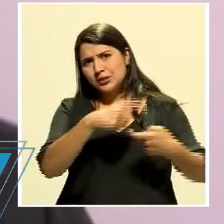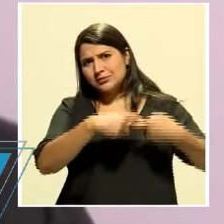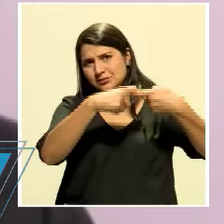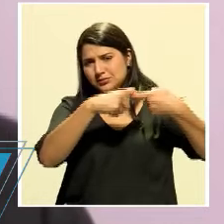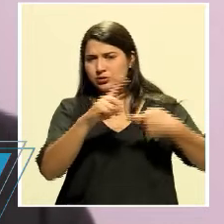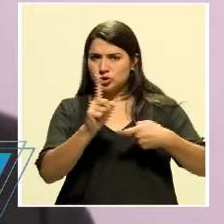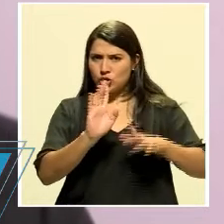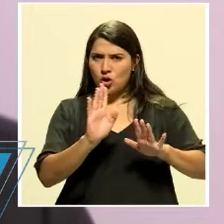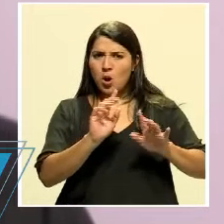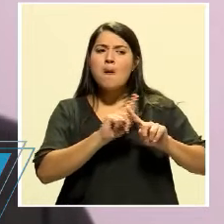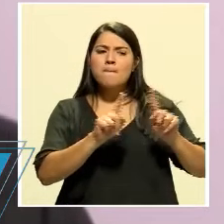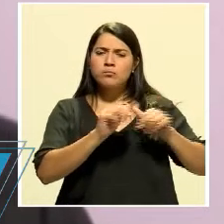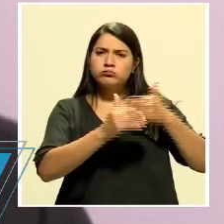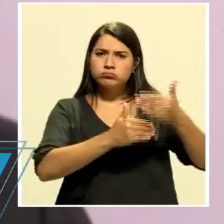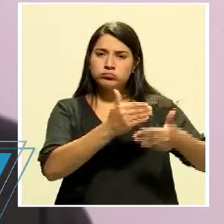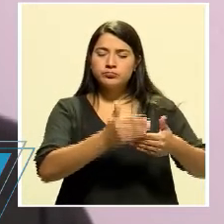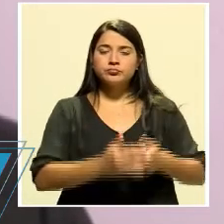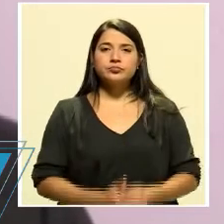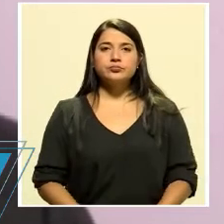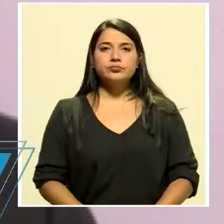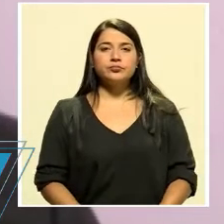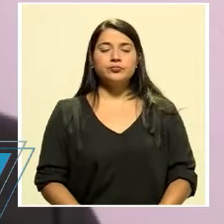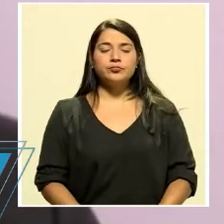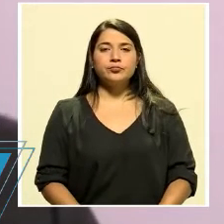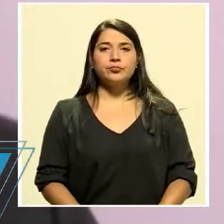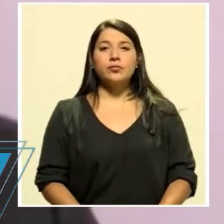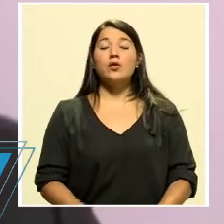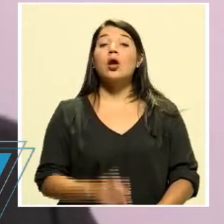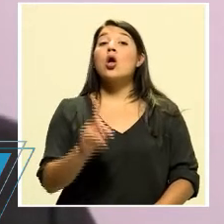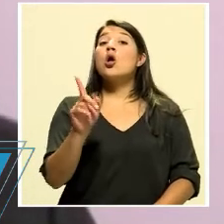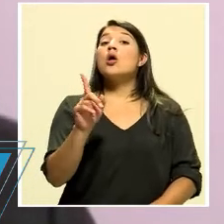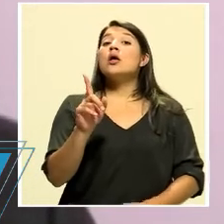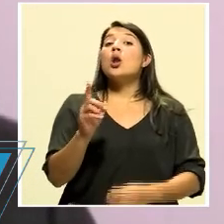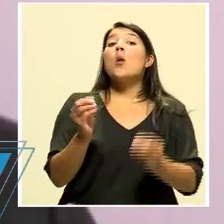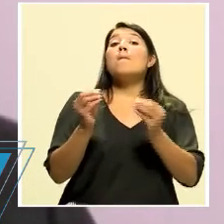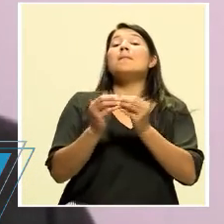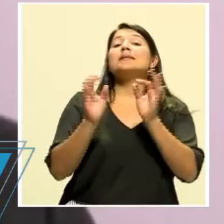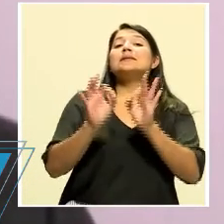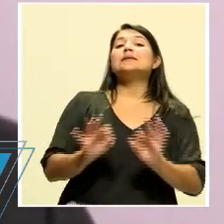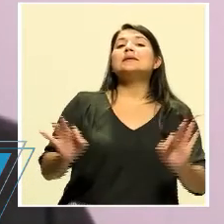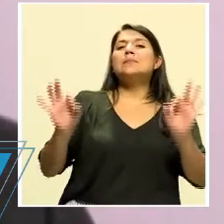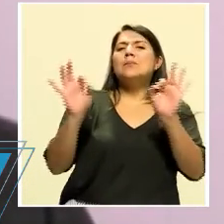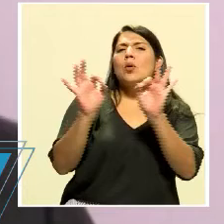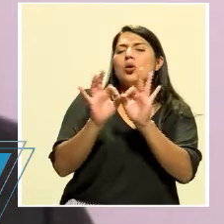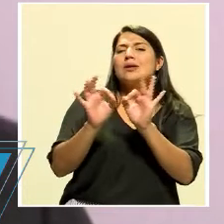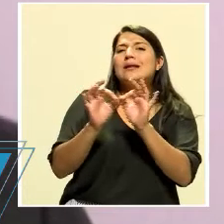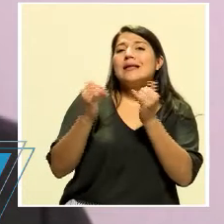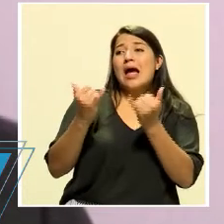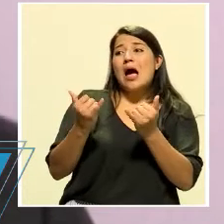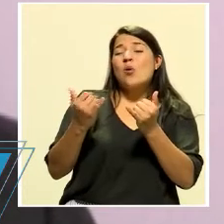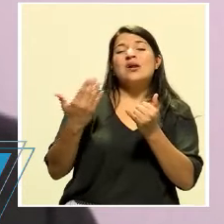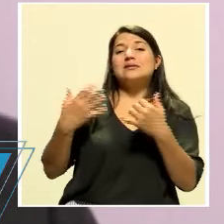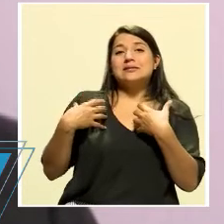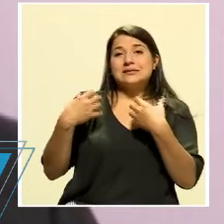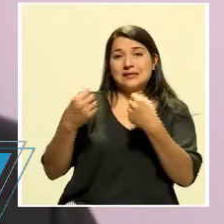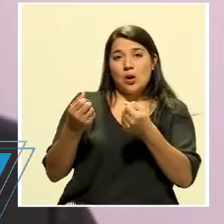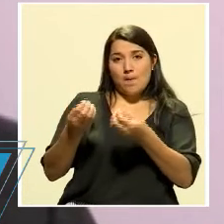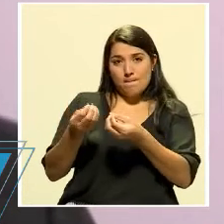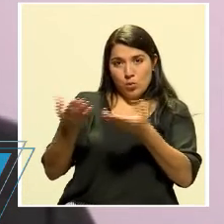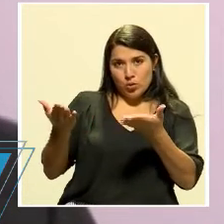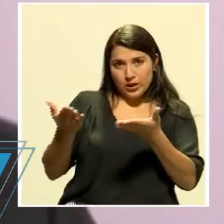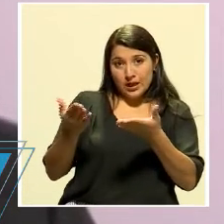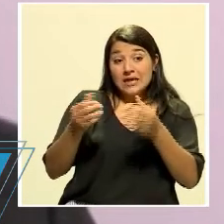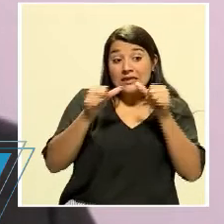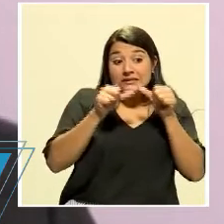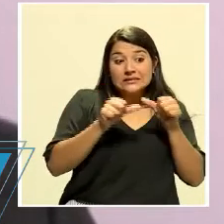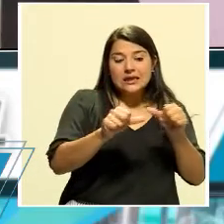es parte de esto, ¿verdad?, no soltar lo más importante, lo más esencial en la salud pública y seguir haciendo